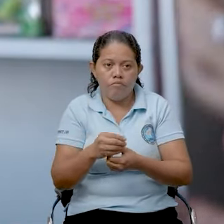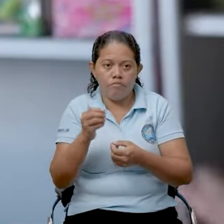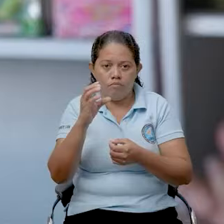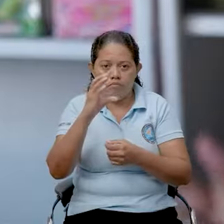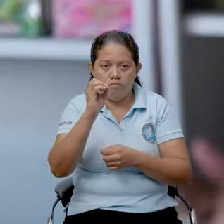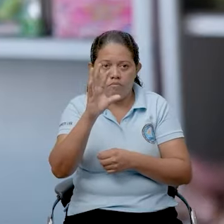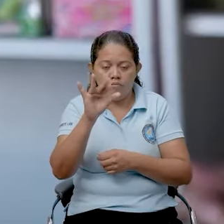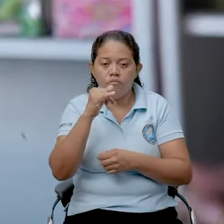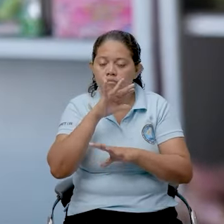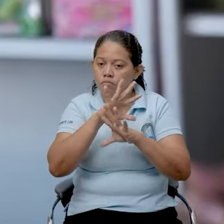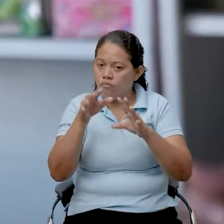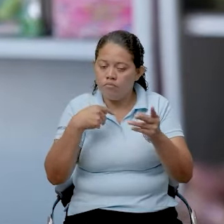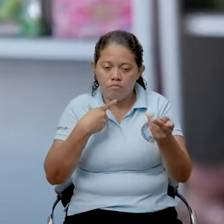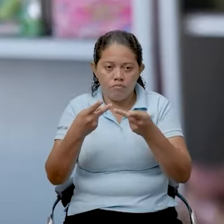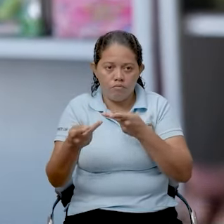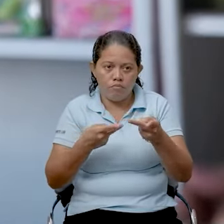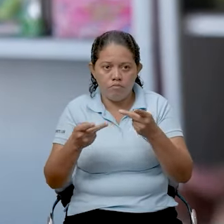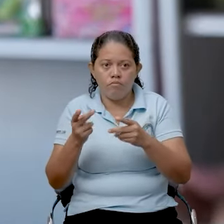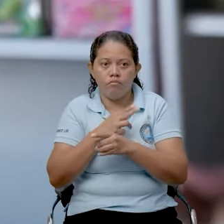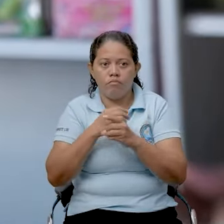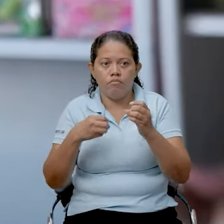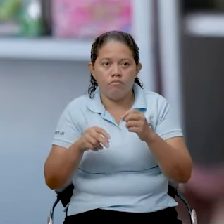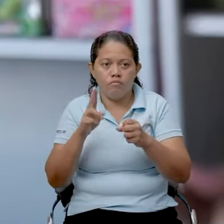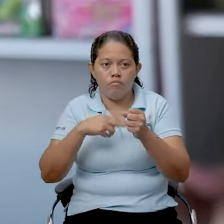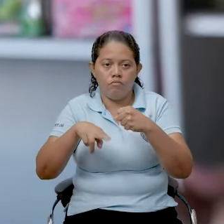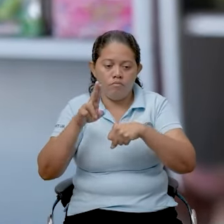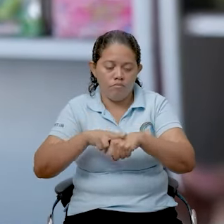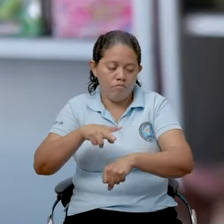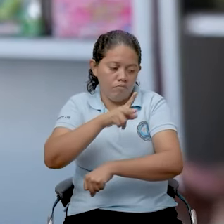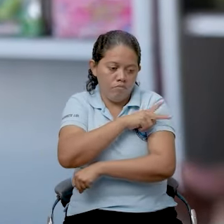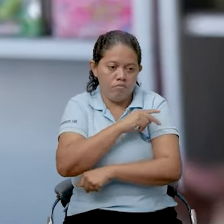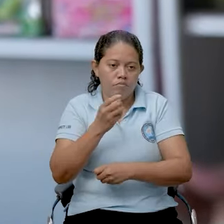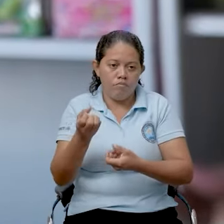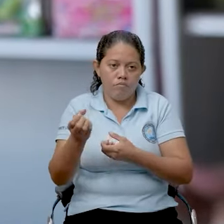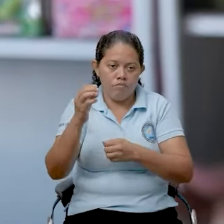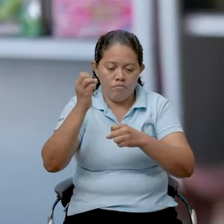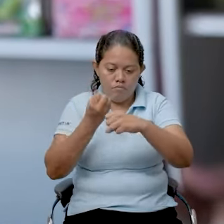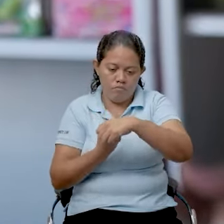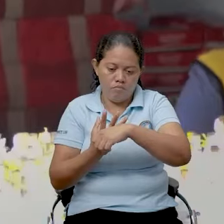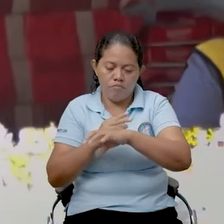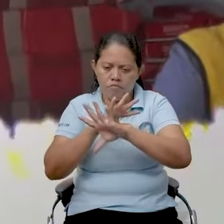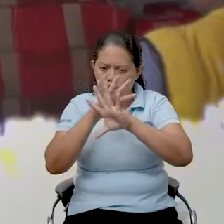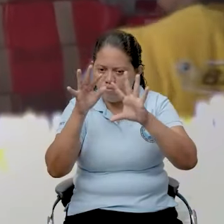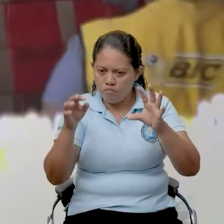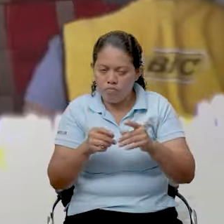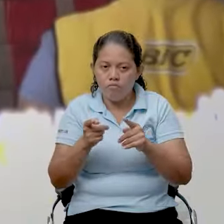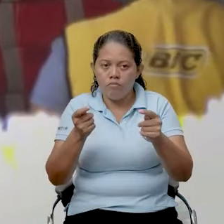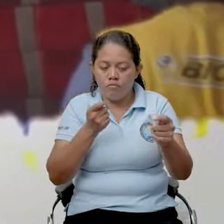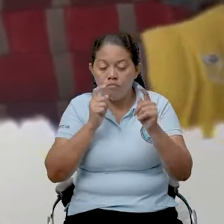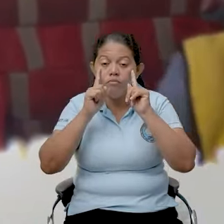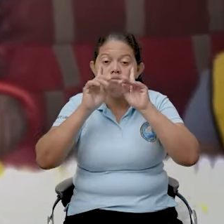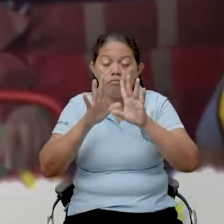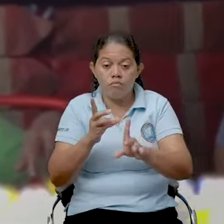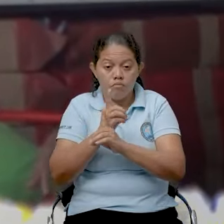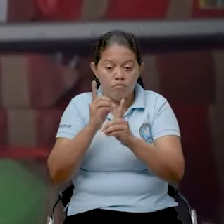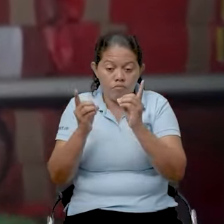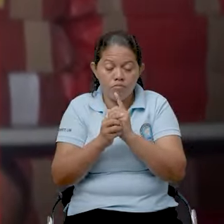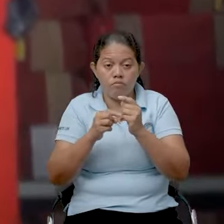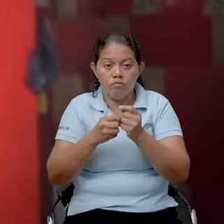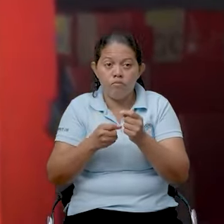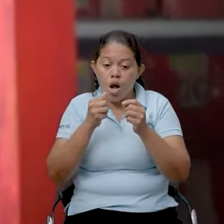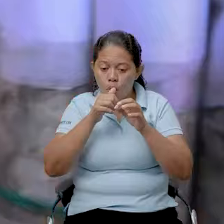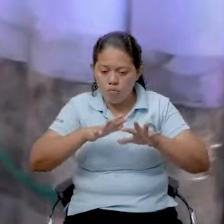mema, porque todos están metidos en este negocio, la policía con mema, la alcaldía, todo. La seguridad que aquí tenemos que tener